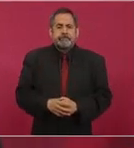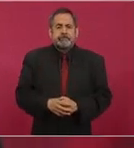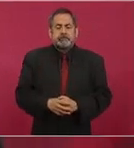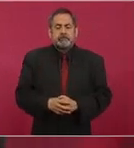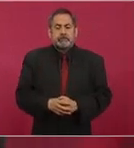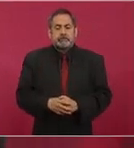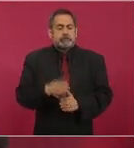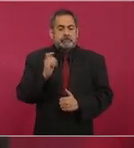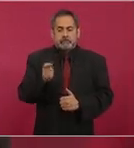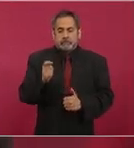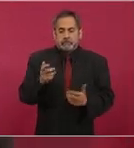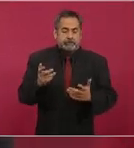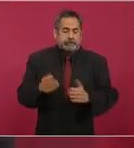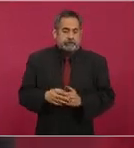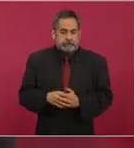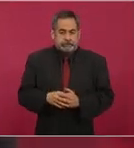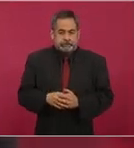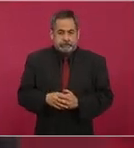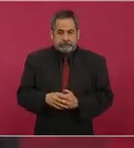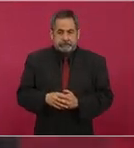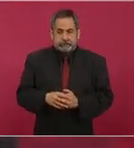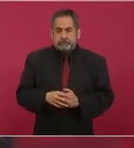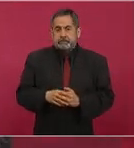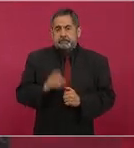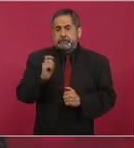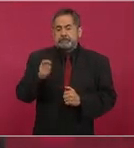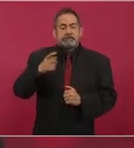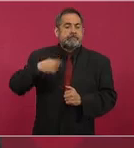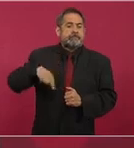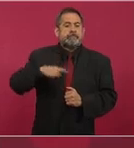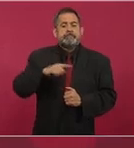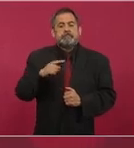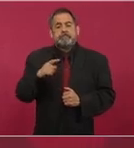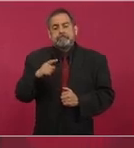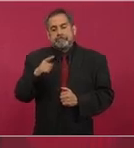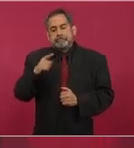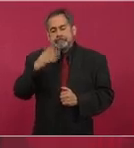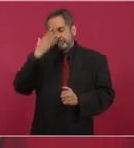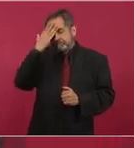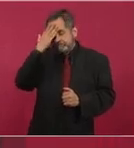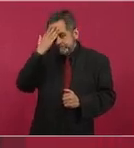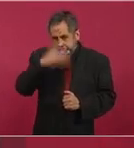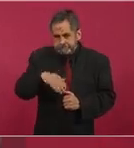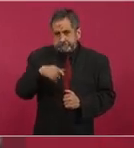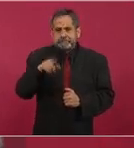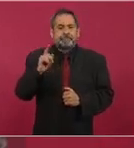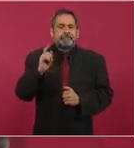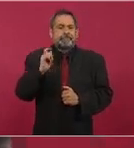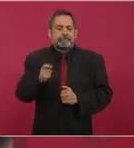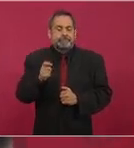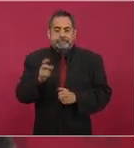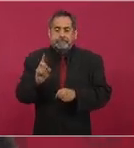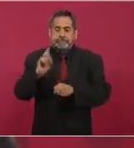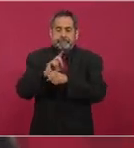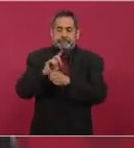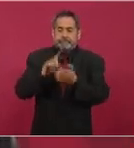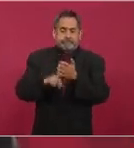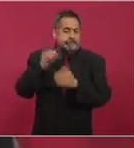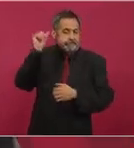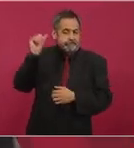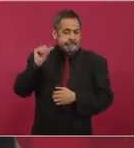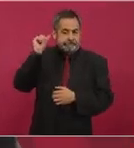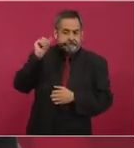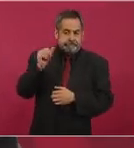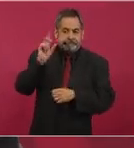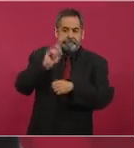De modo que ya se sabe que el día 10 de abril